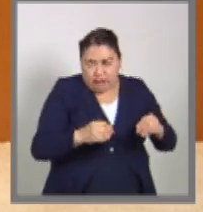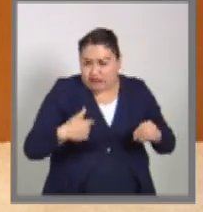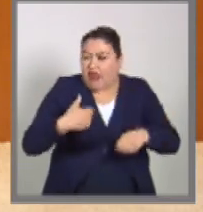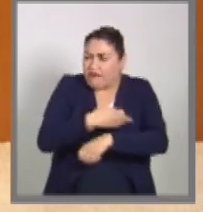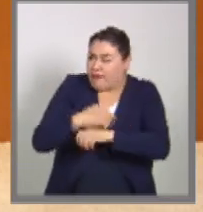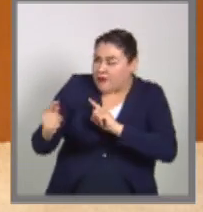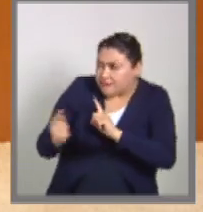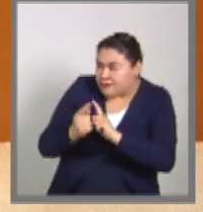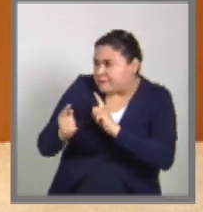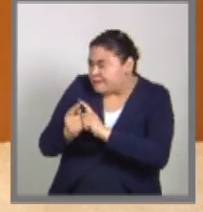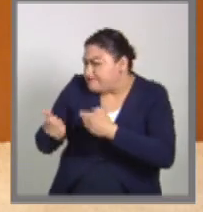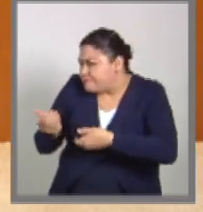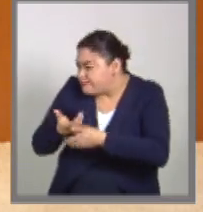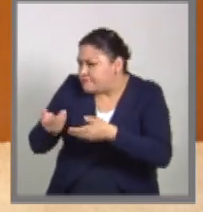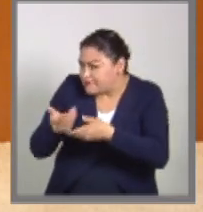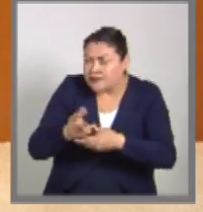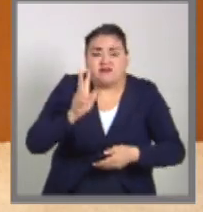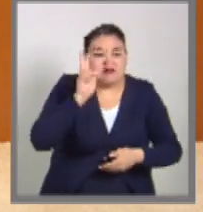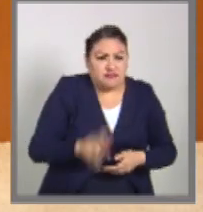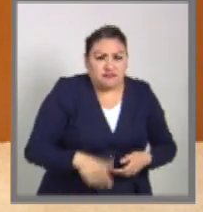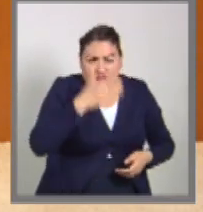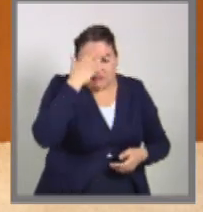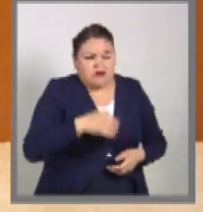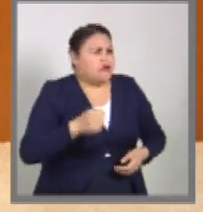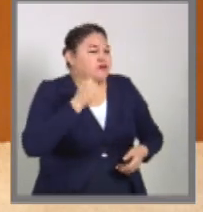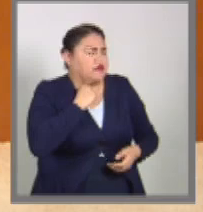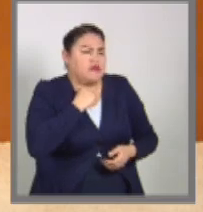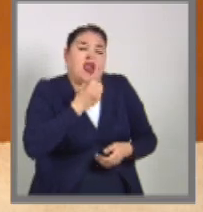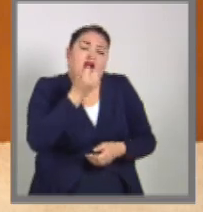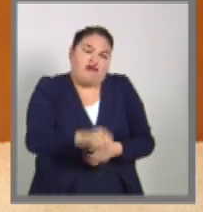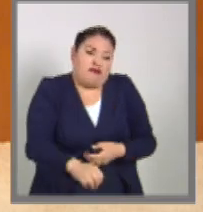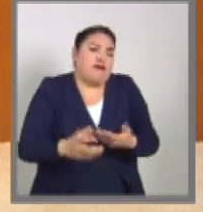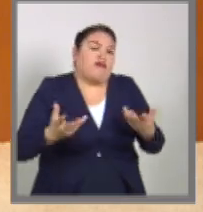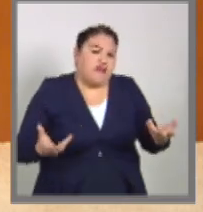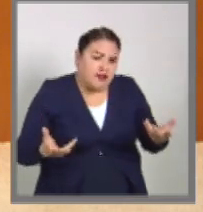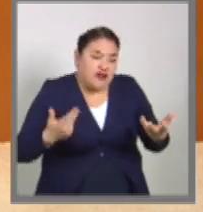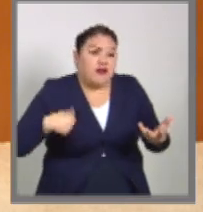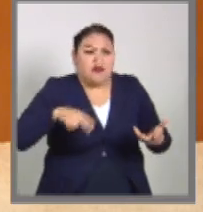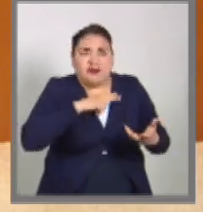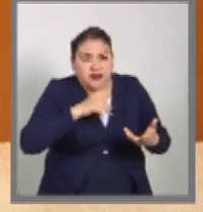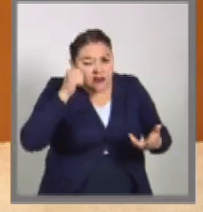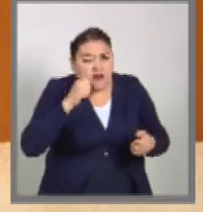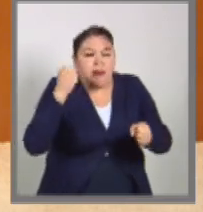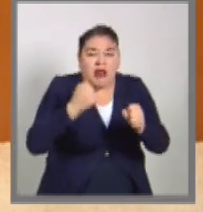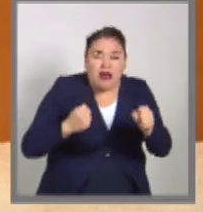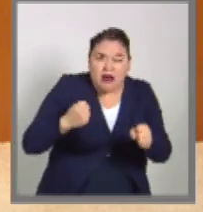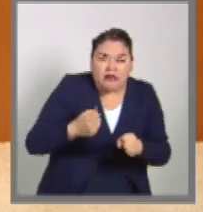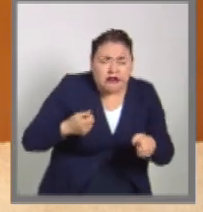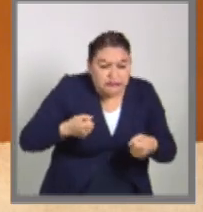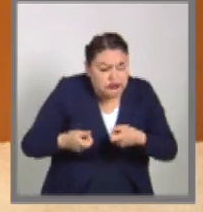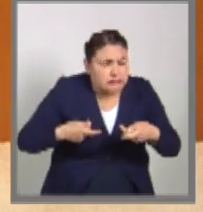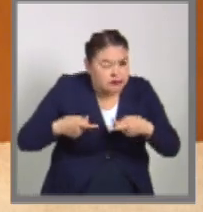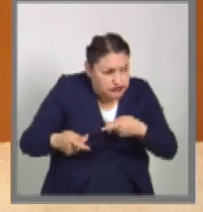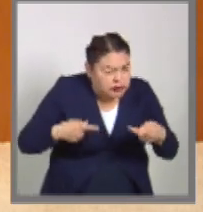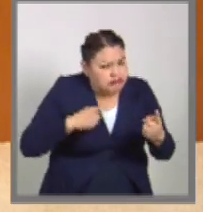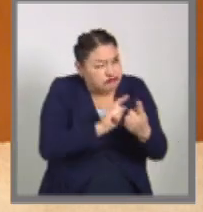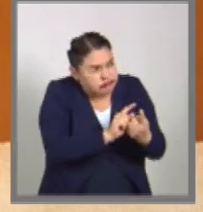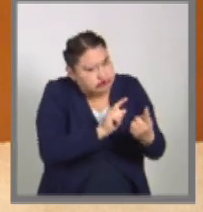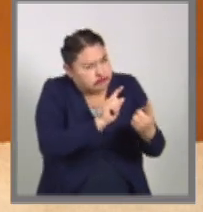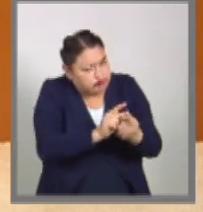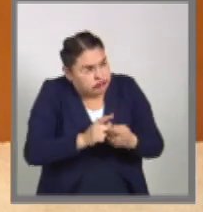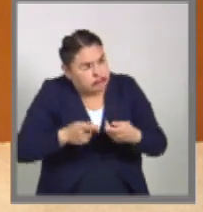No podía ser, senadoras y senadores, de otra manera. Trabajamos mucho tiempo con las familias de personas